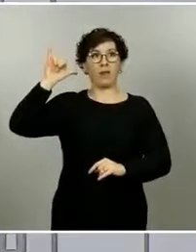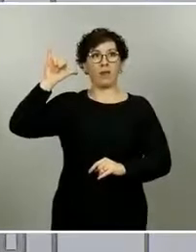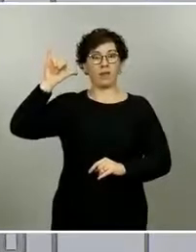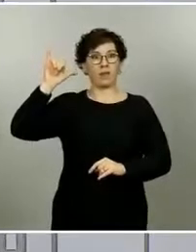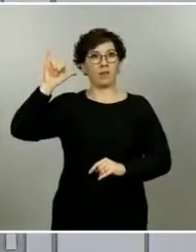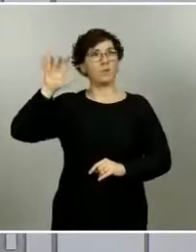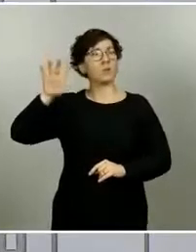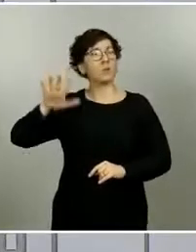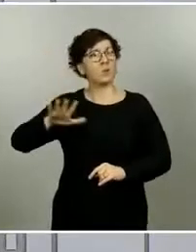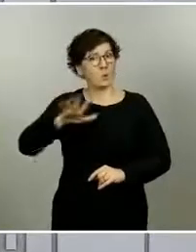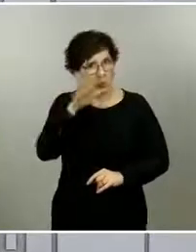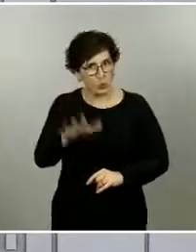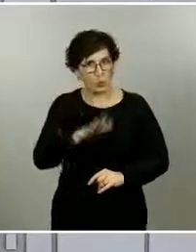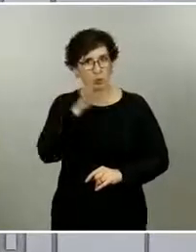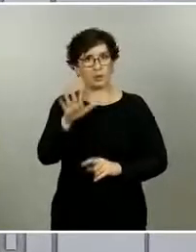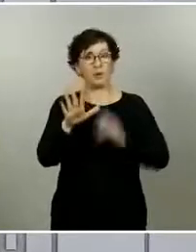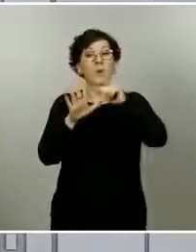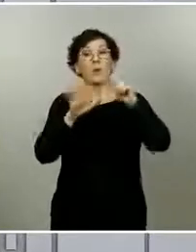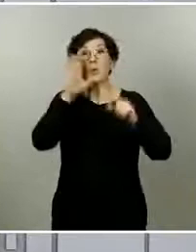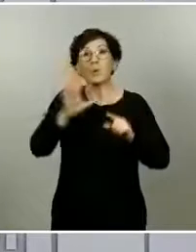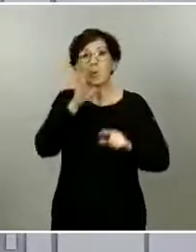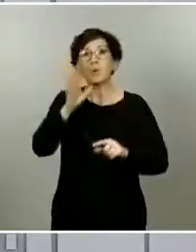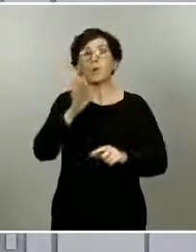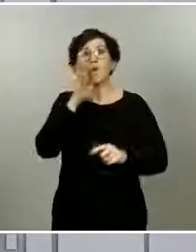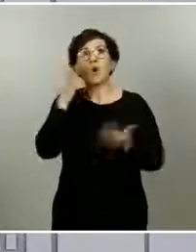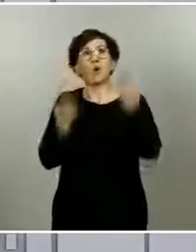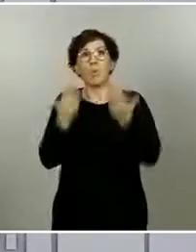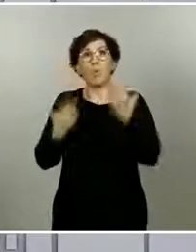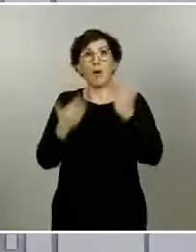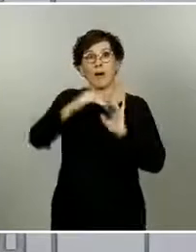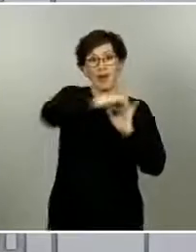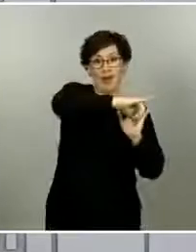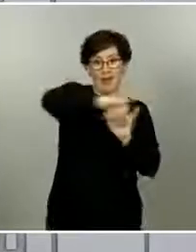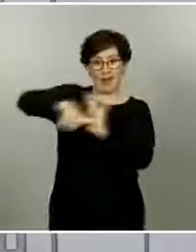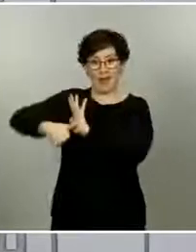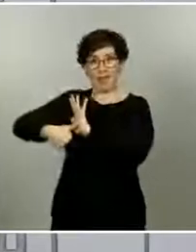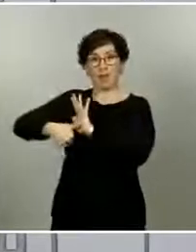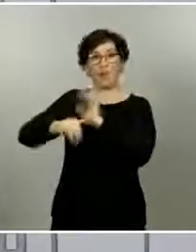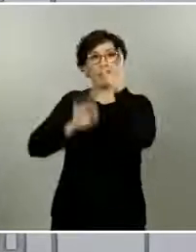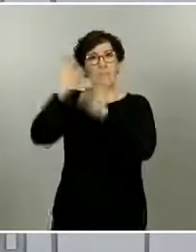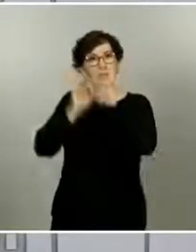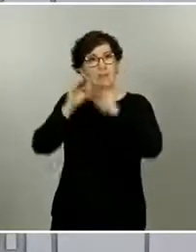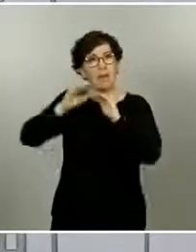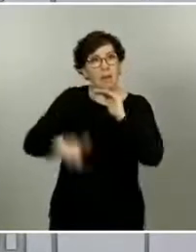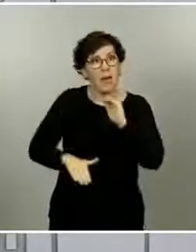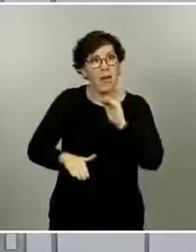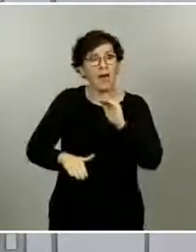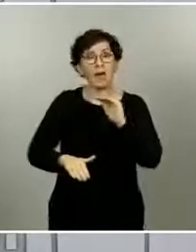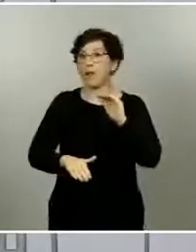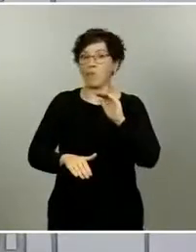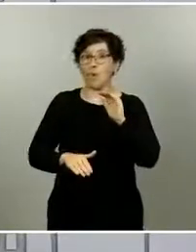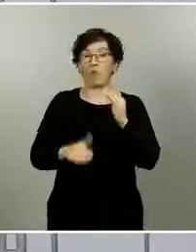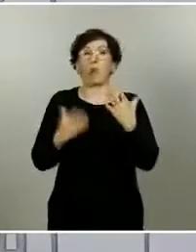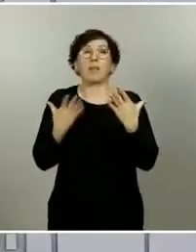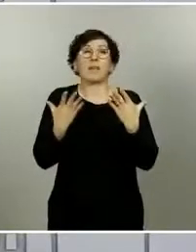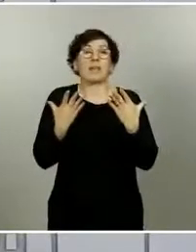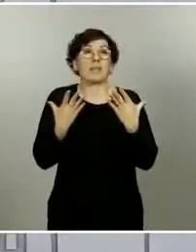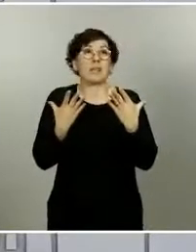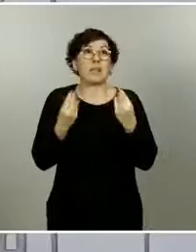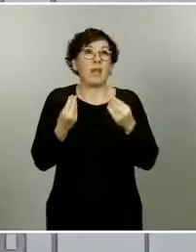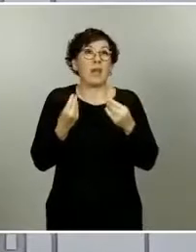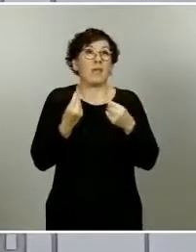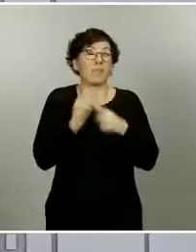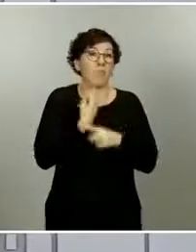son espectaculares no tanto porque tengan una tasa más baja que las comunidades de alrededor porque de hecho tampoco es tan diferente